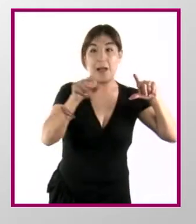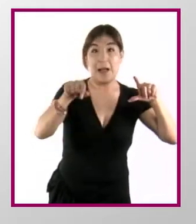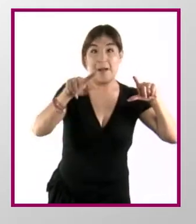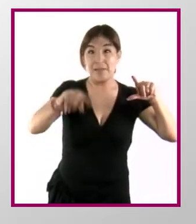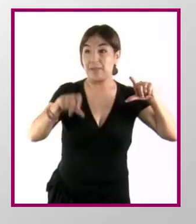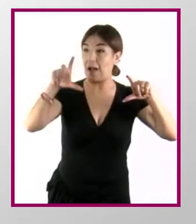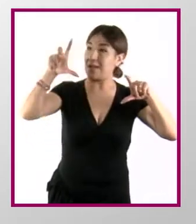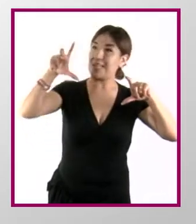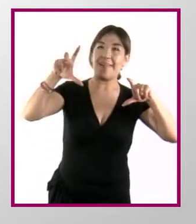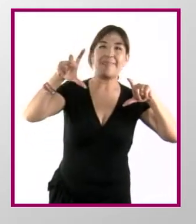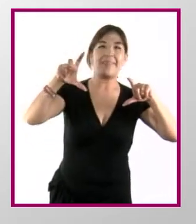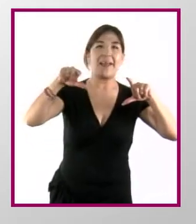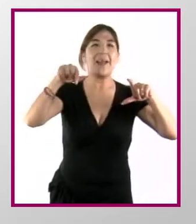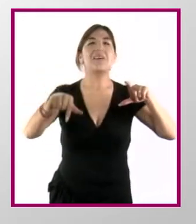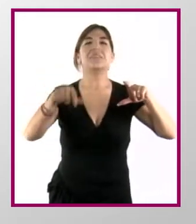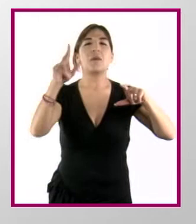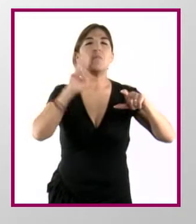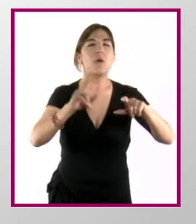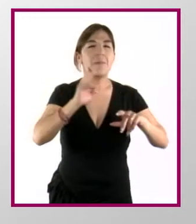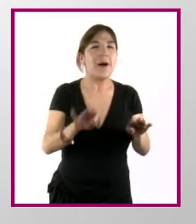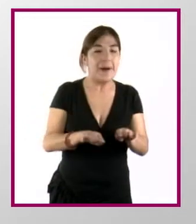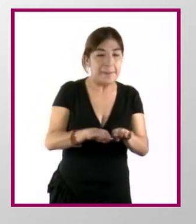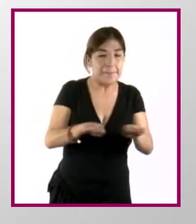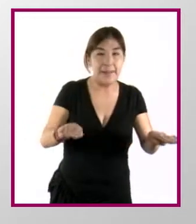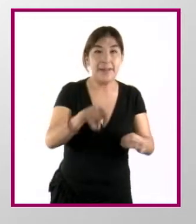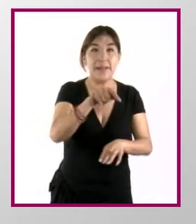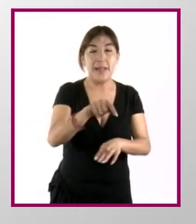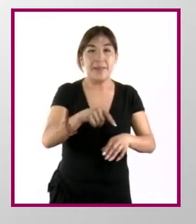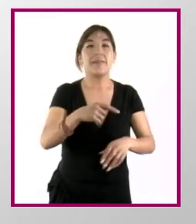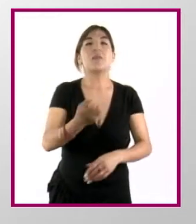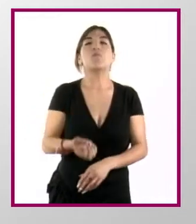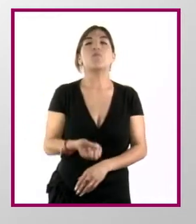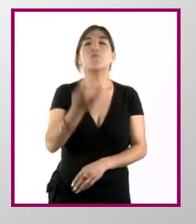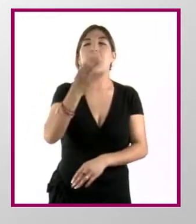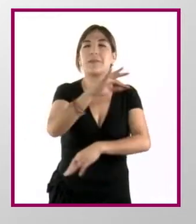lo que podemos comprobar si medimos algunas de sus dimensiones.